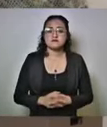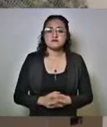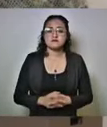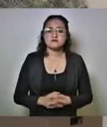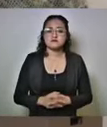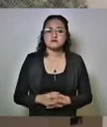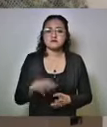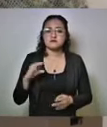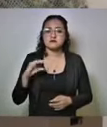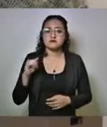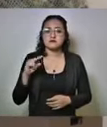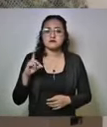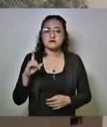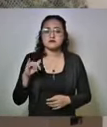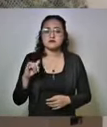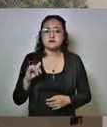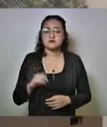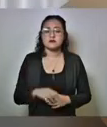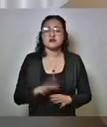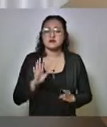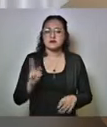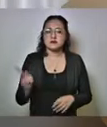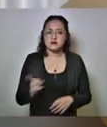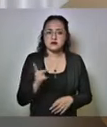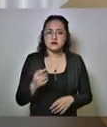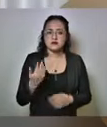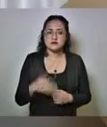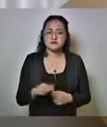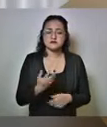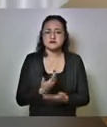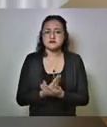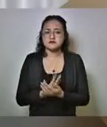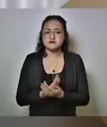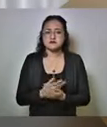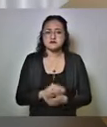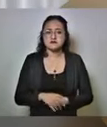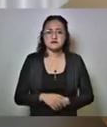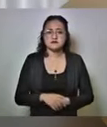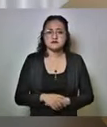Claudia Espinoza me pregunta a algo sobre qué